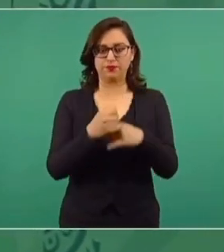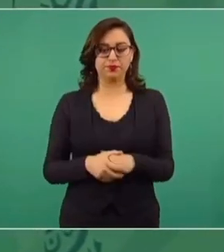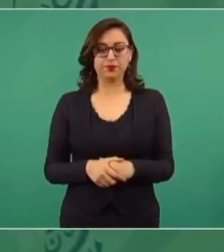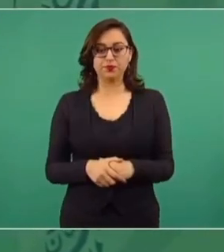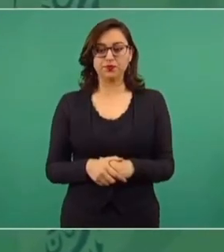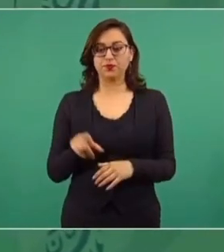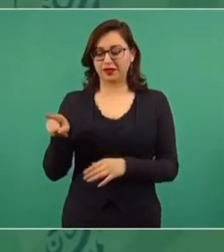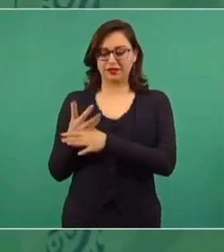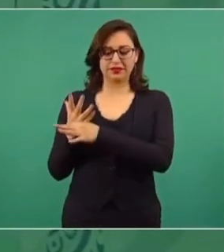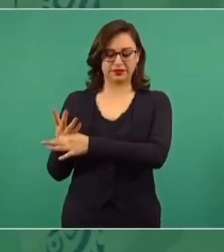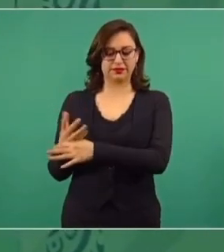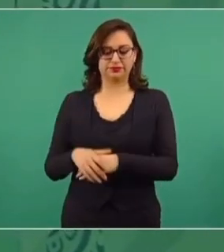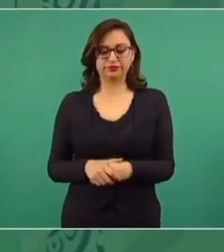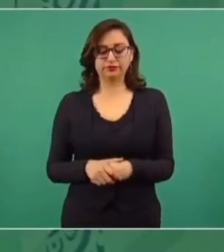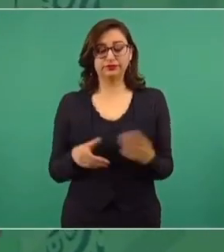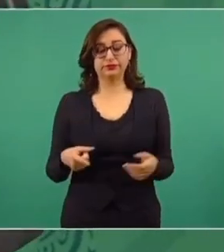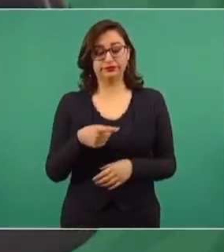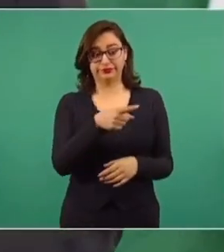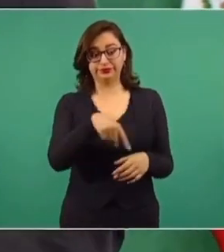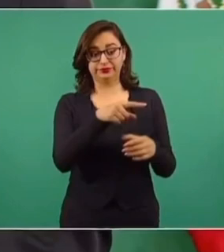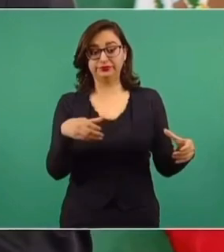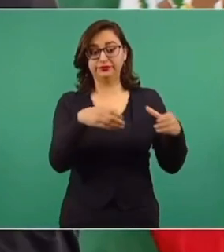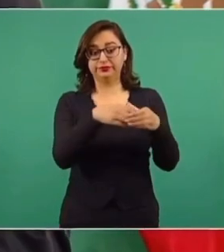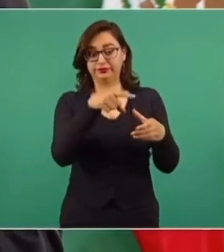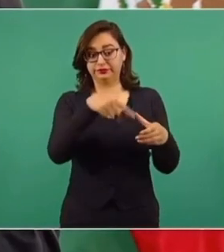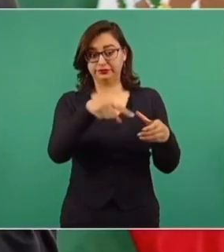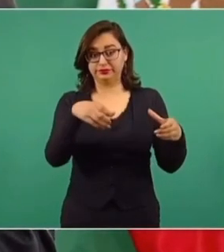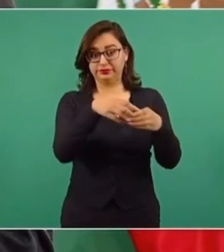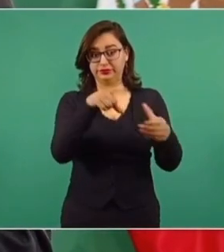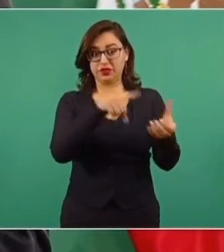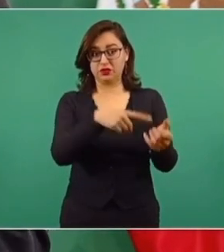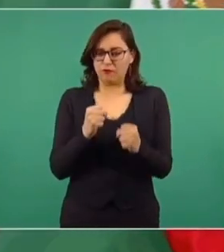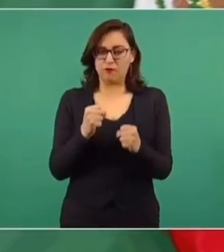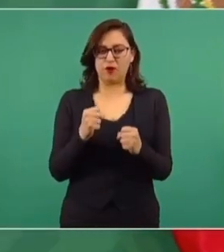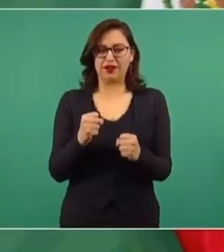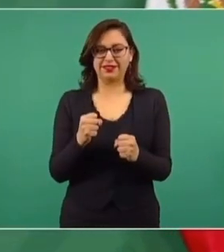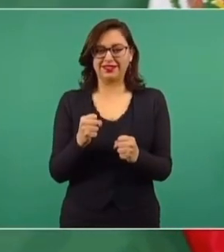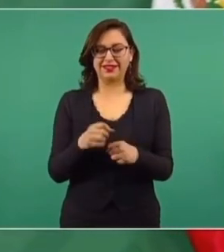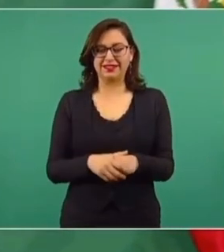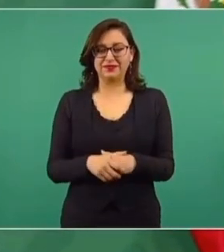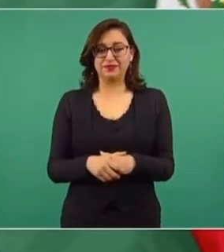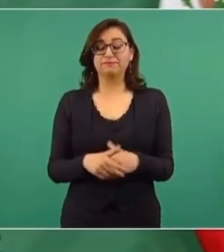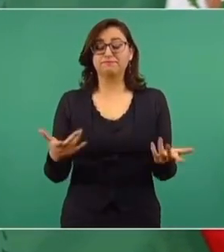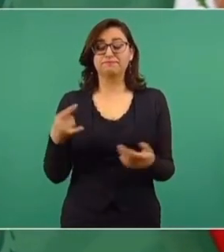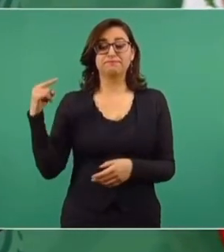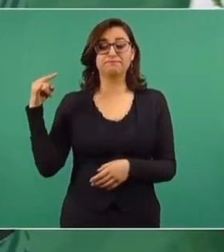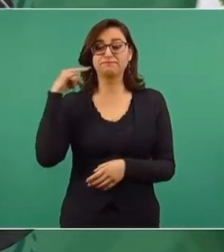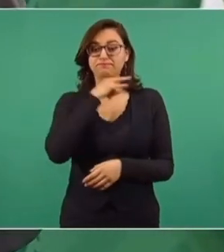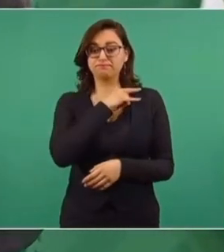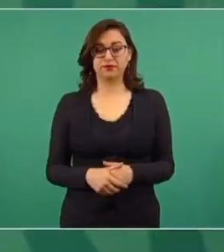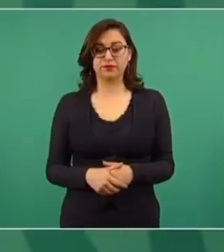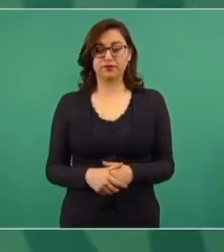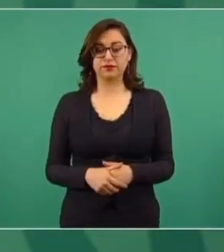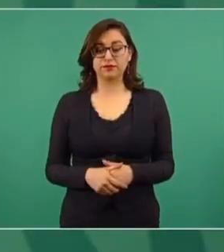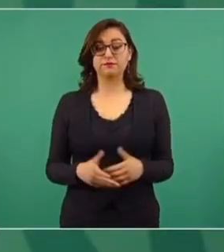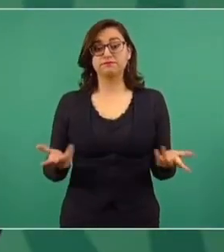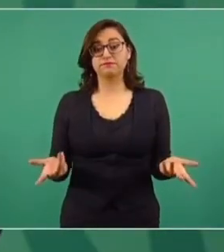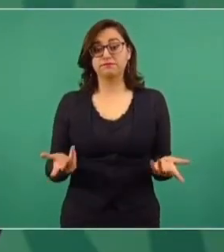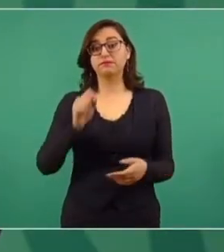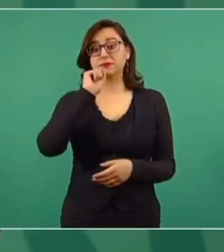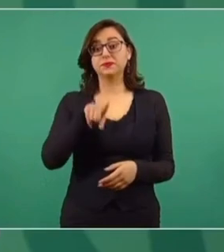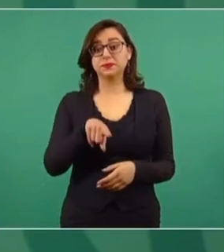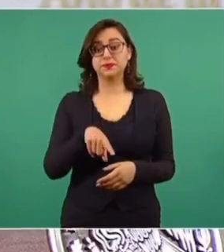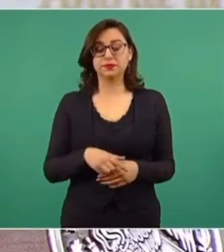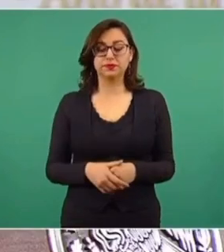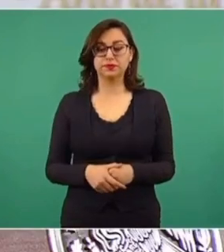Y decía Monsi, la verdadera doctrina de los conservadores es la hipocresía. Y ¿saben qué también?